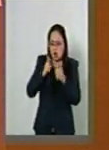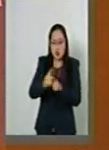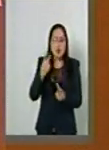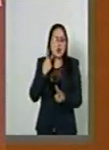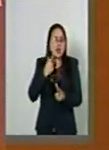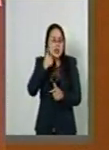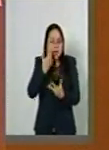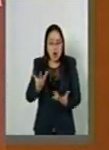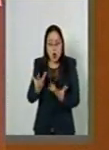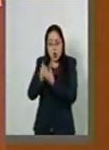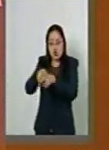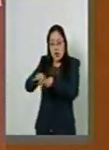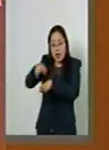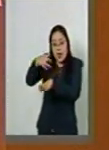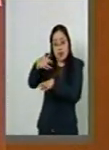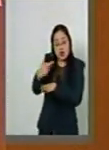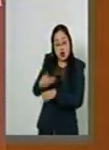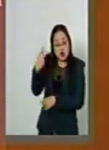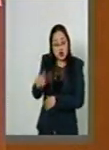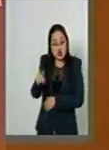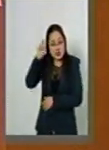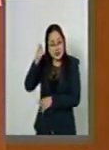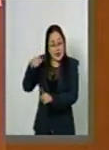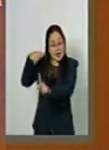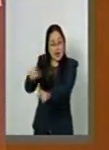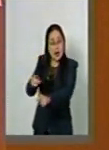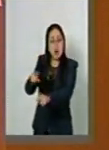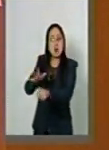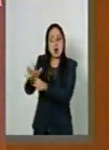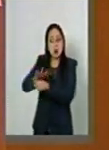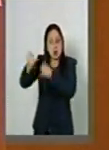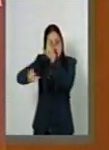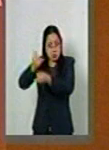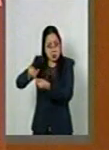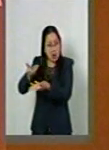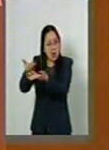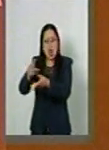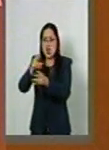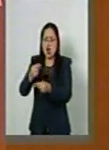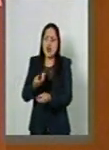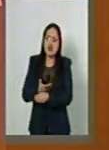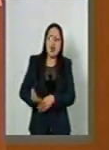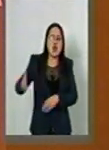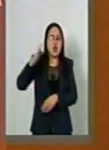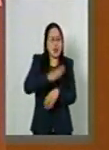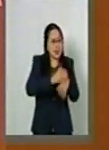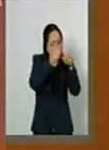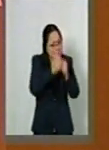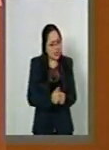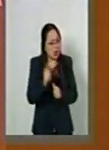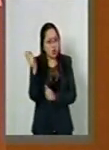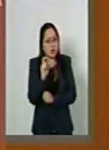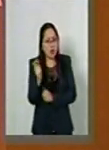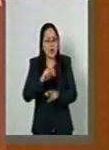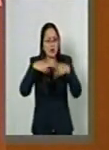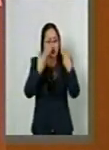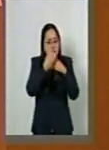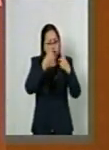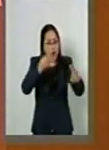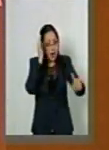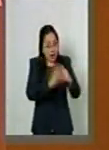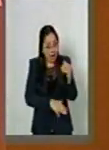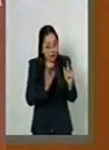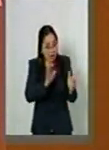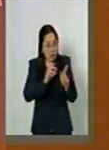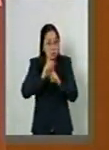quisieron convivir con los trabajadores. No estábamos jugando. Aquí estuvimos todo el día hasta que se acabó la sesión. Entonces,